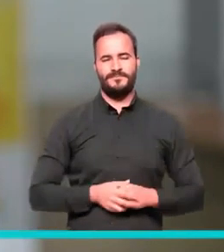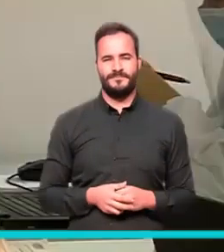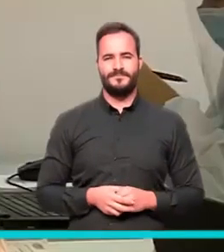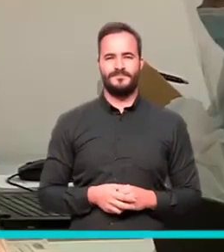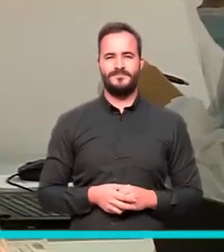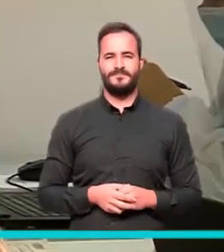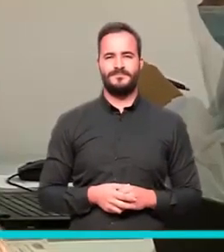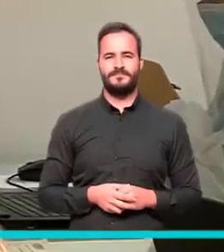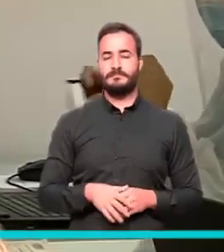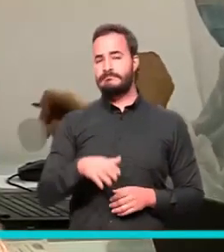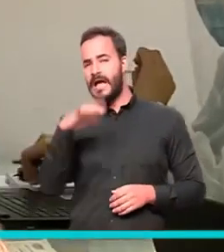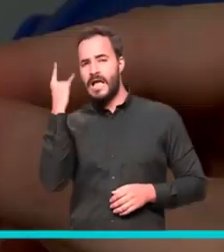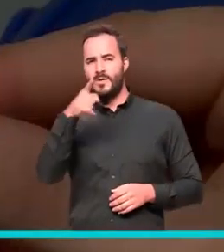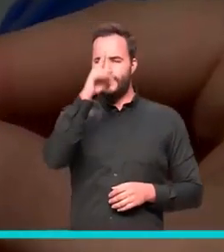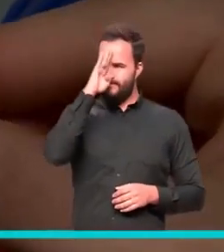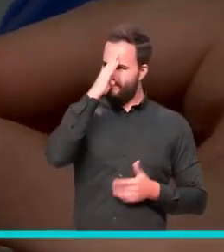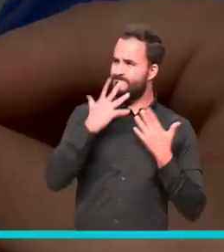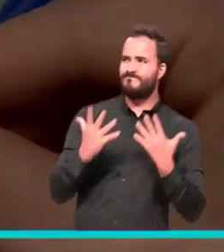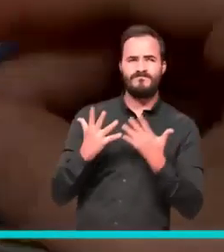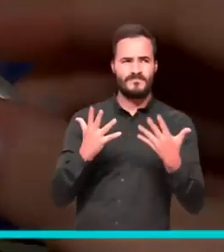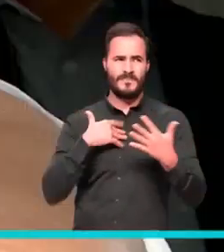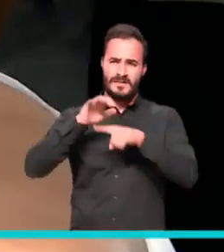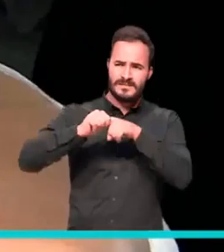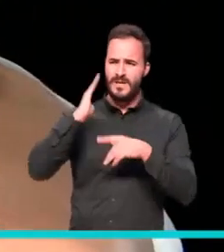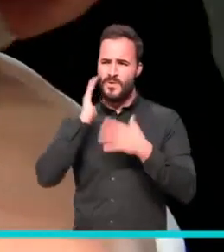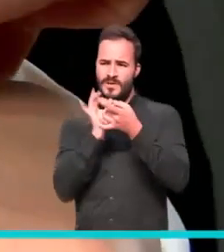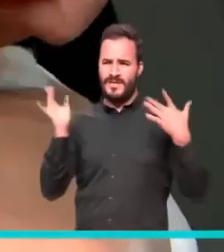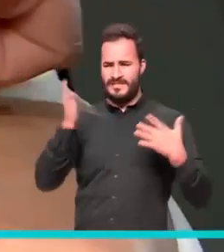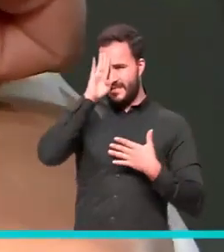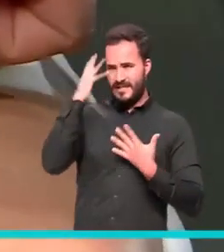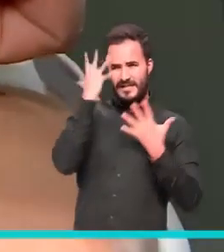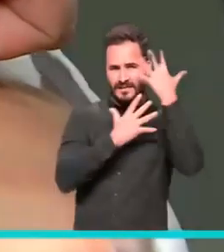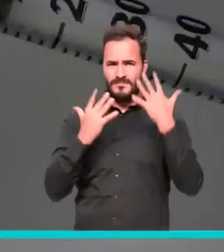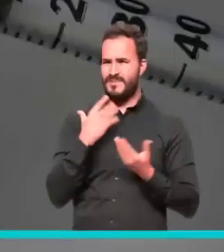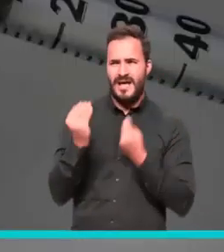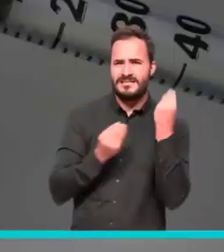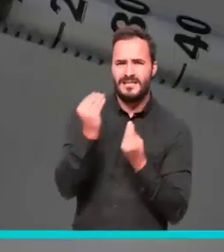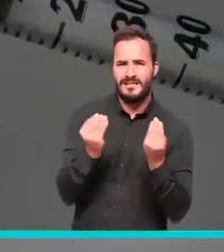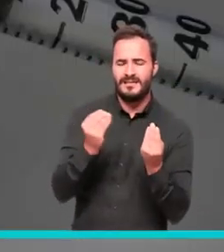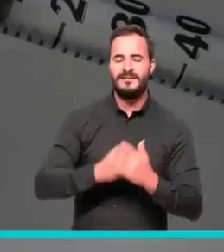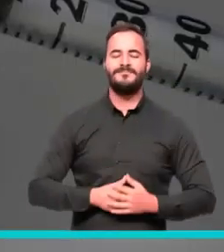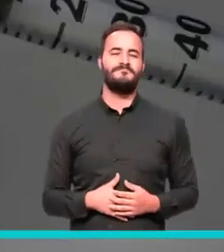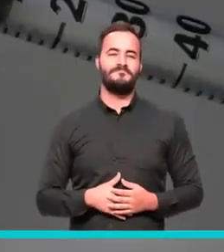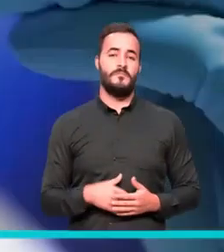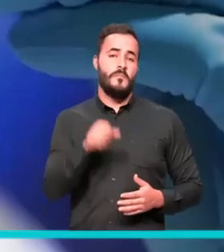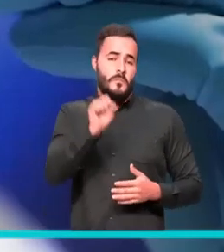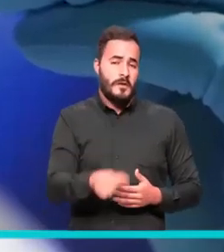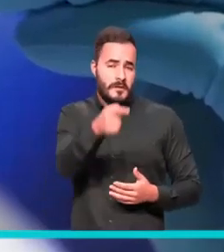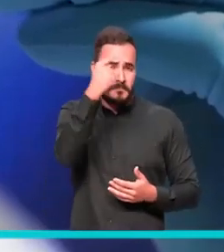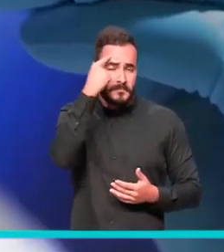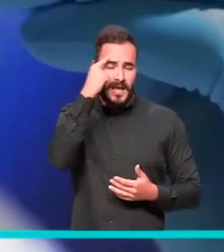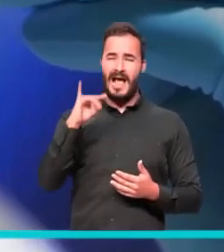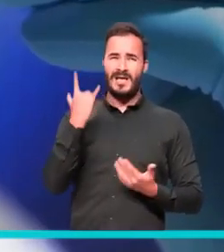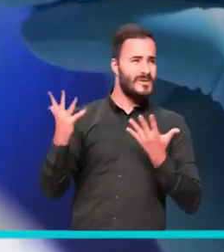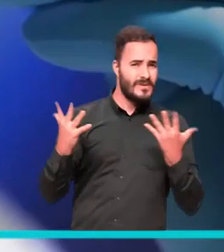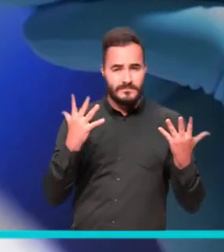-19. En caso de tener dudas frente a la aplicación y agendamiento de la vacuna, ¿qué se debe hacer? Pueden